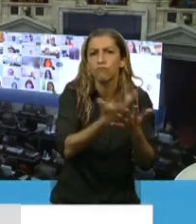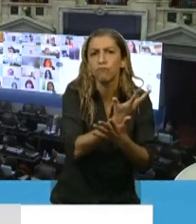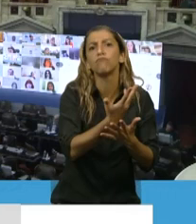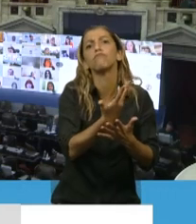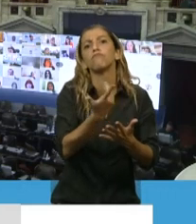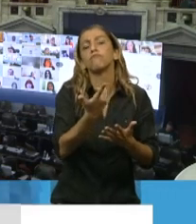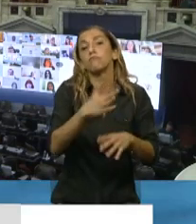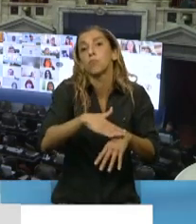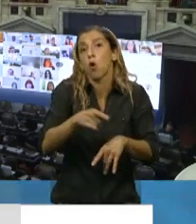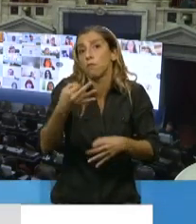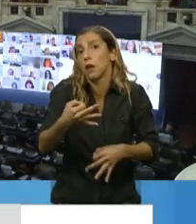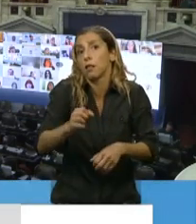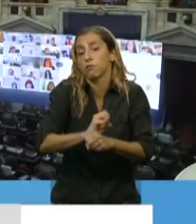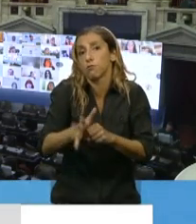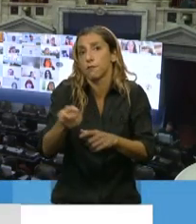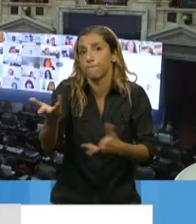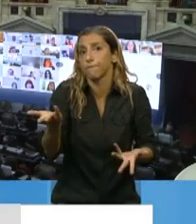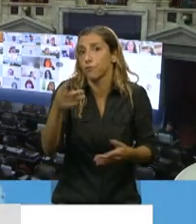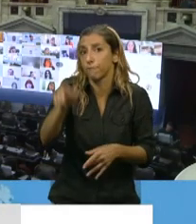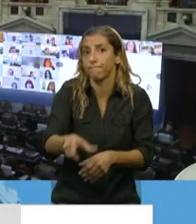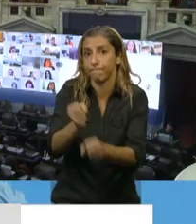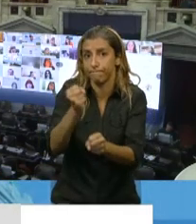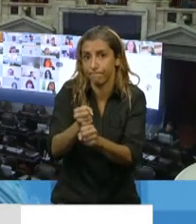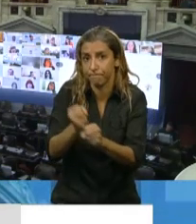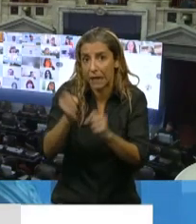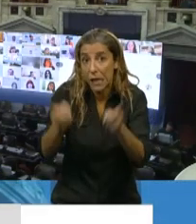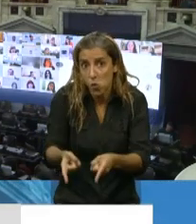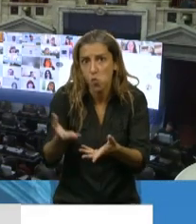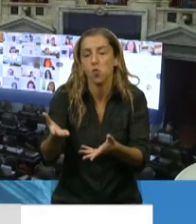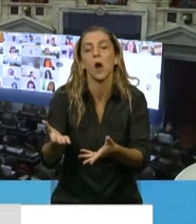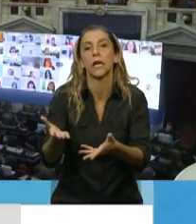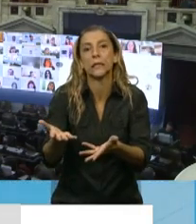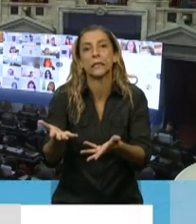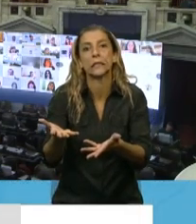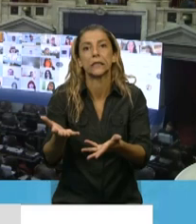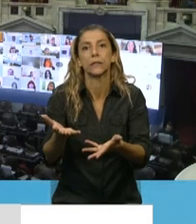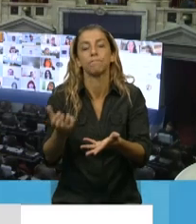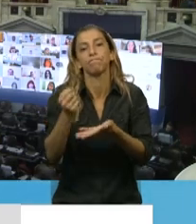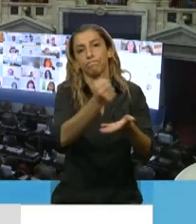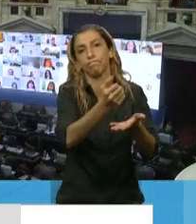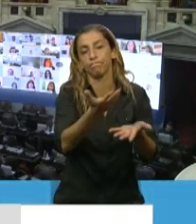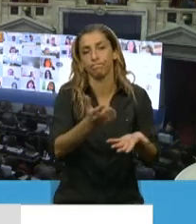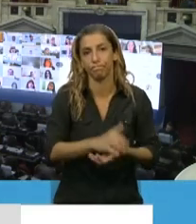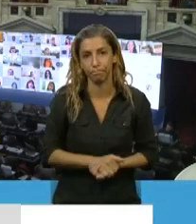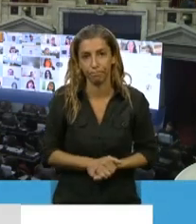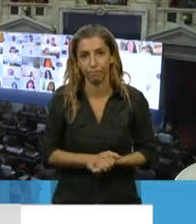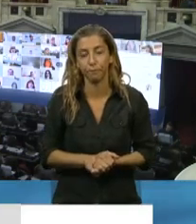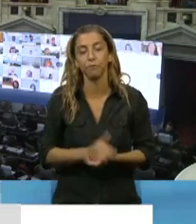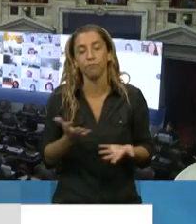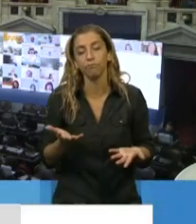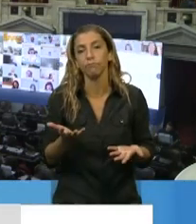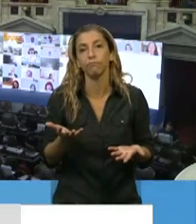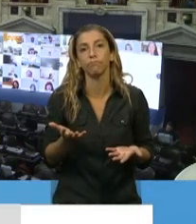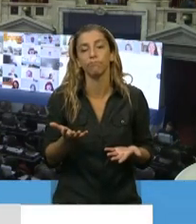prestando, como digo, servicios objetivos concretos que tienen que ver con la calificación de cada